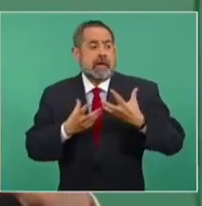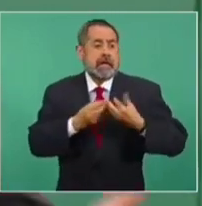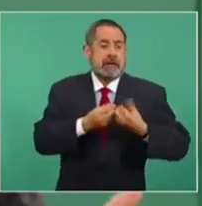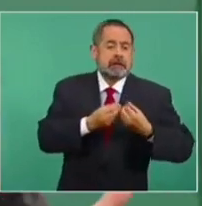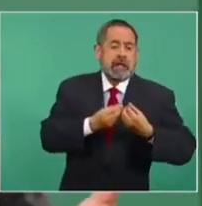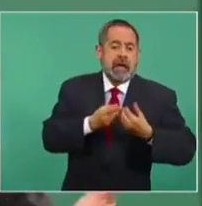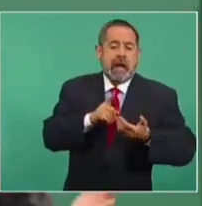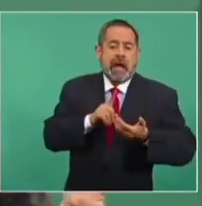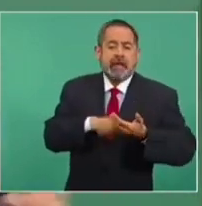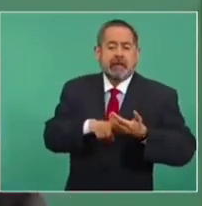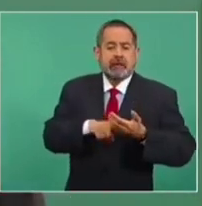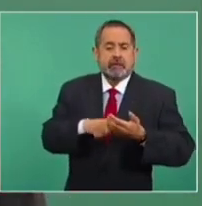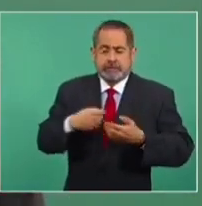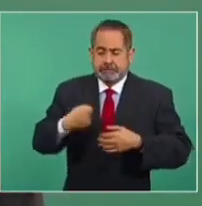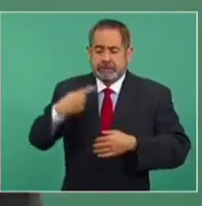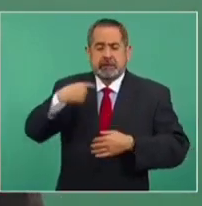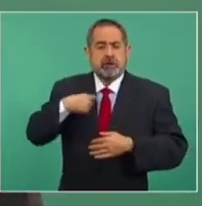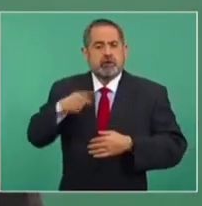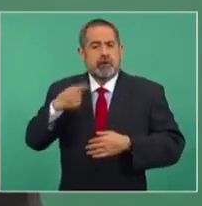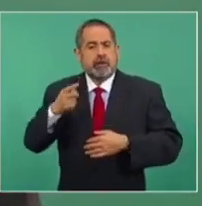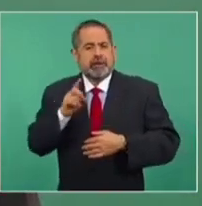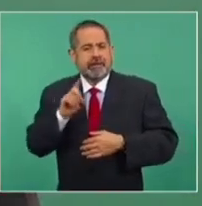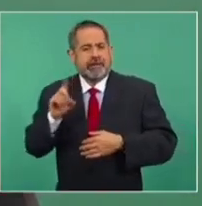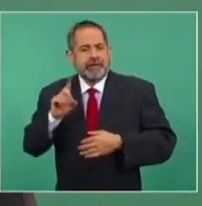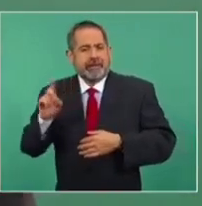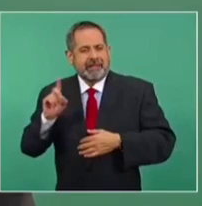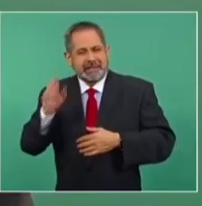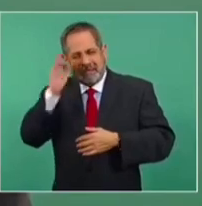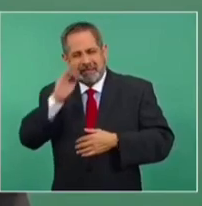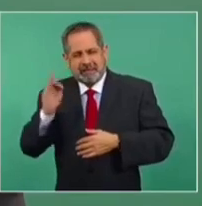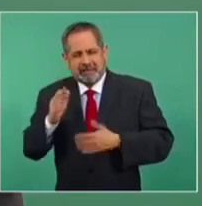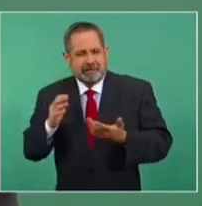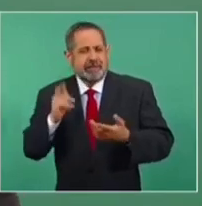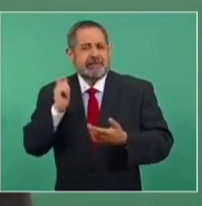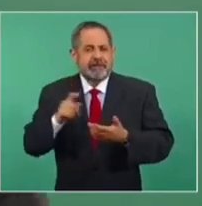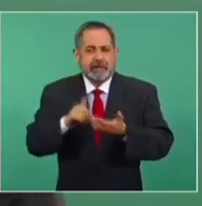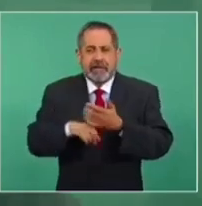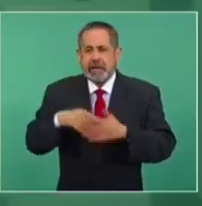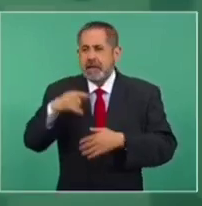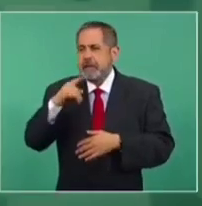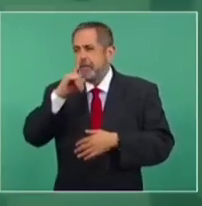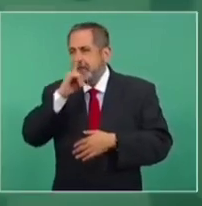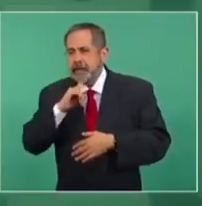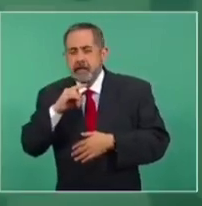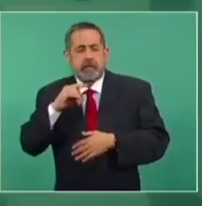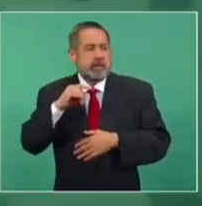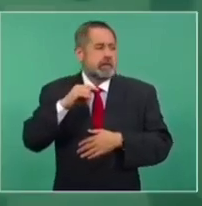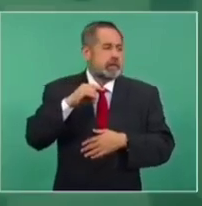prometes y ya cuando llegas al gobierno